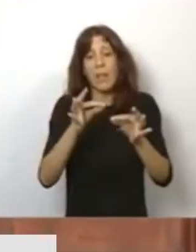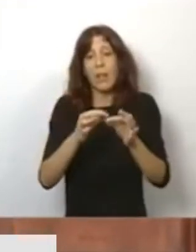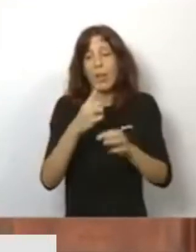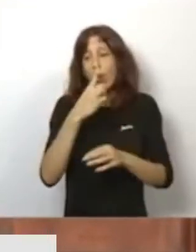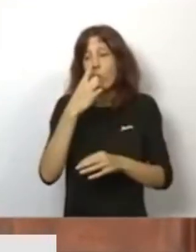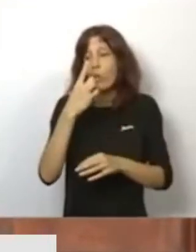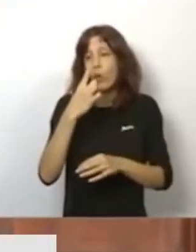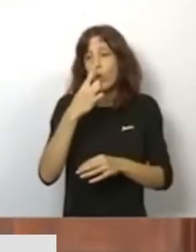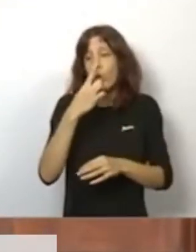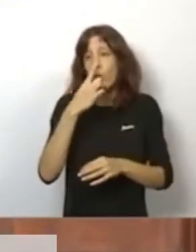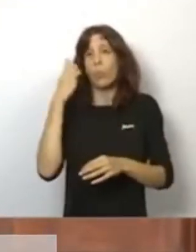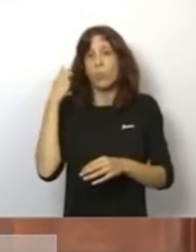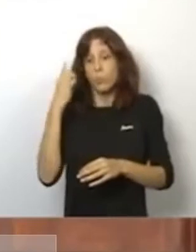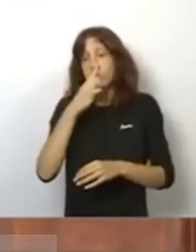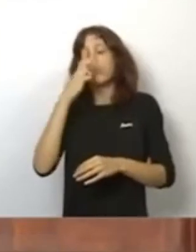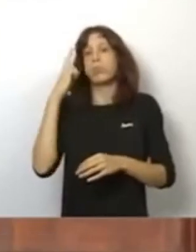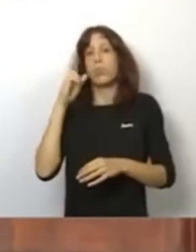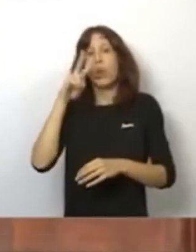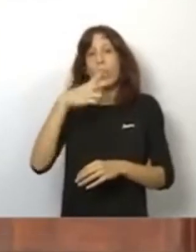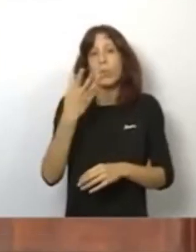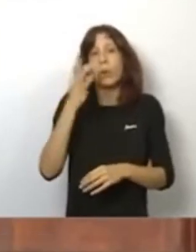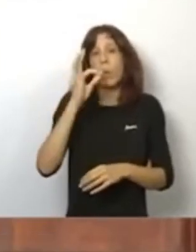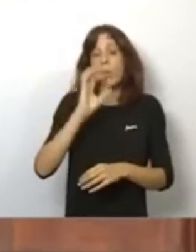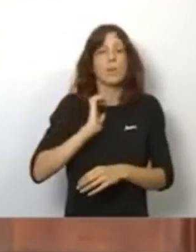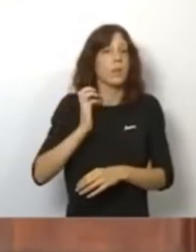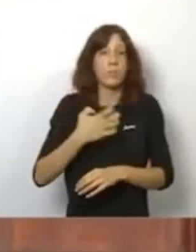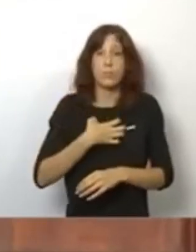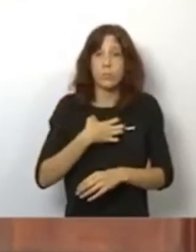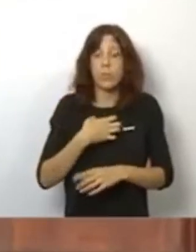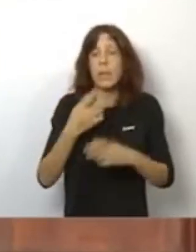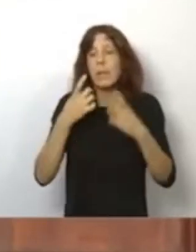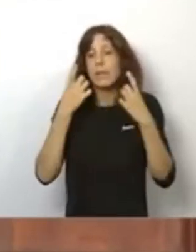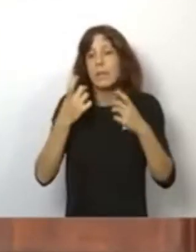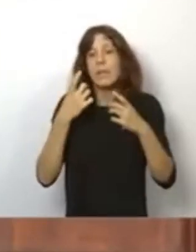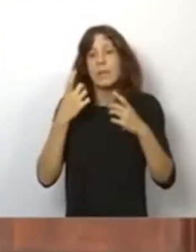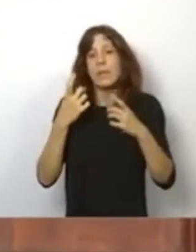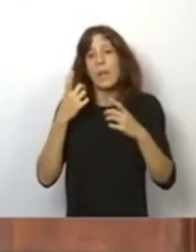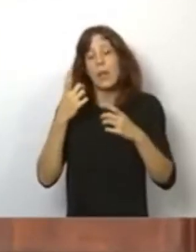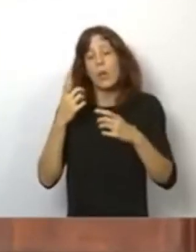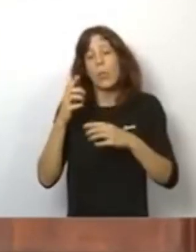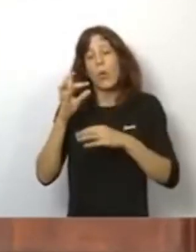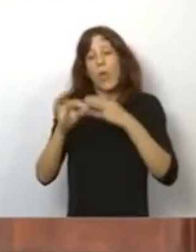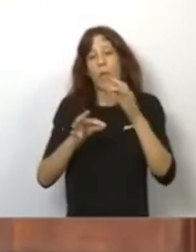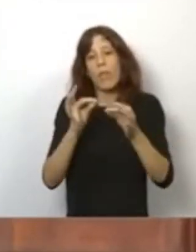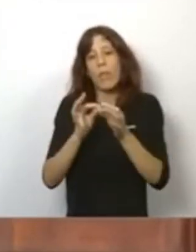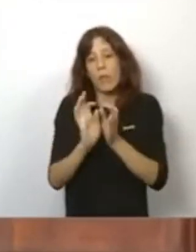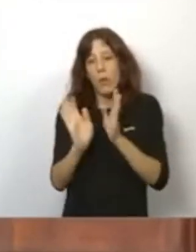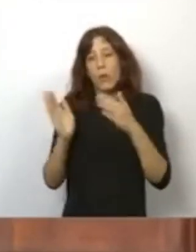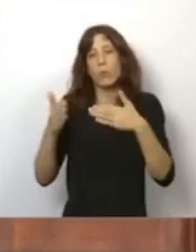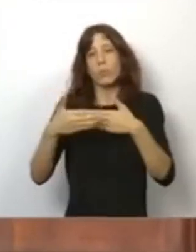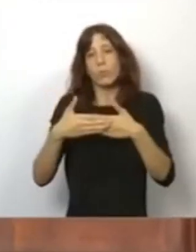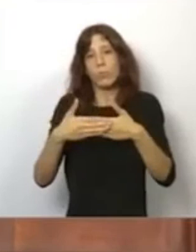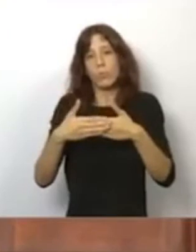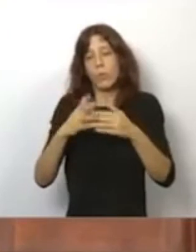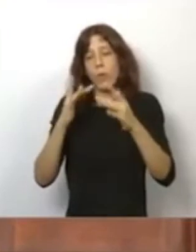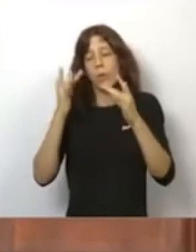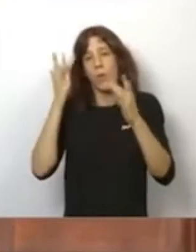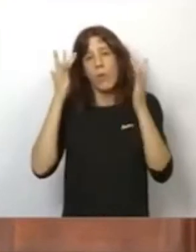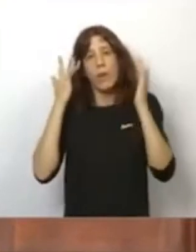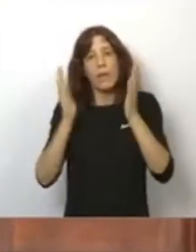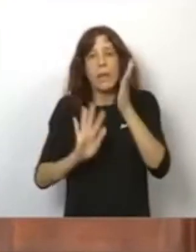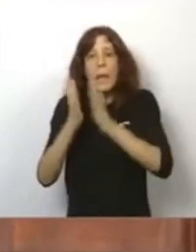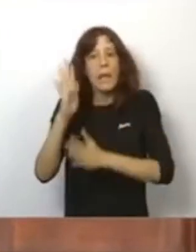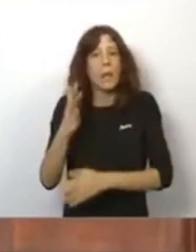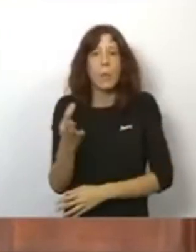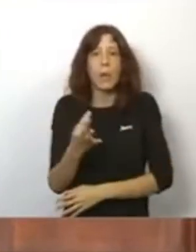desde el año 2020, que ya no se pudieron celebrar y que ahora tenemos que quemar esas fallas. Y,